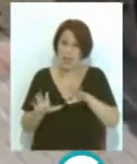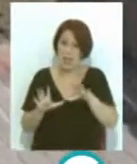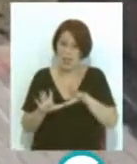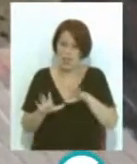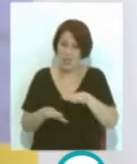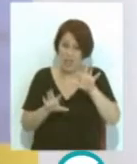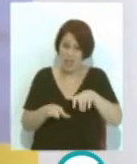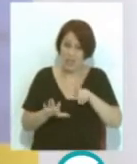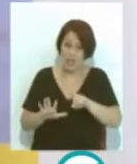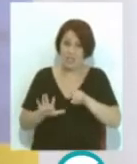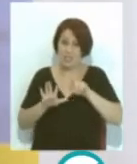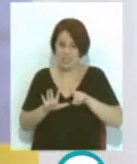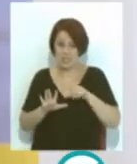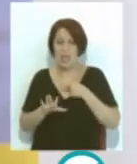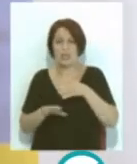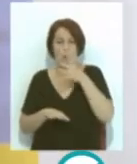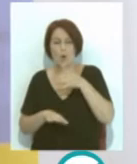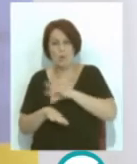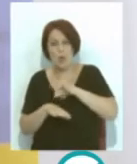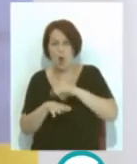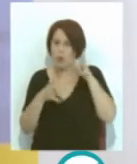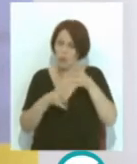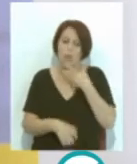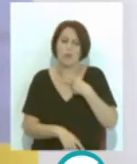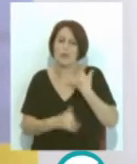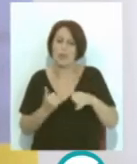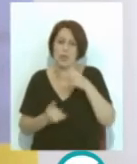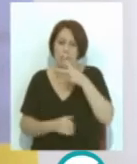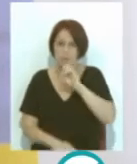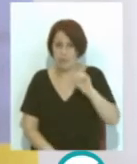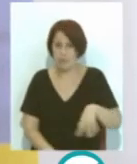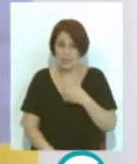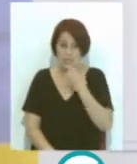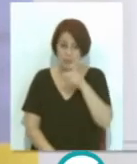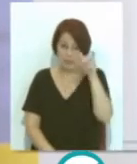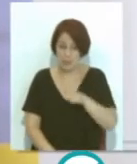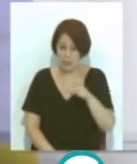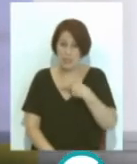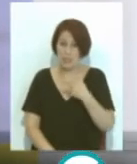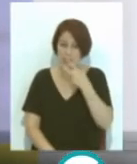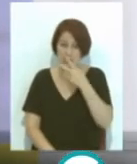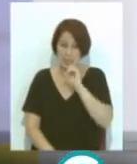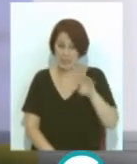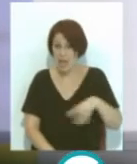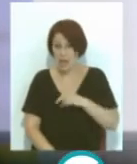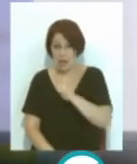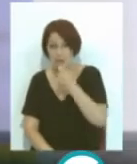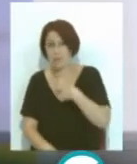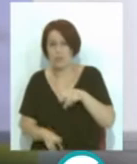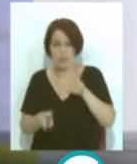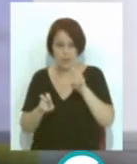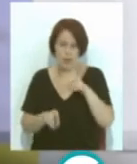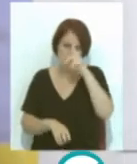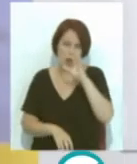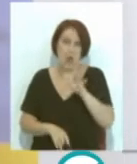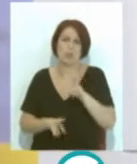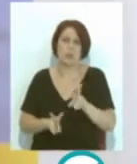catitanos deja el tabaco por un consejo clínico. ¿Quién lo deja, gana? Es un lema muy… Creo que